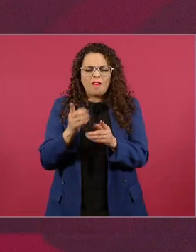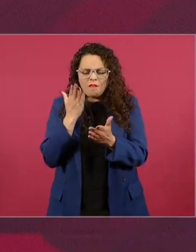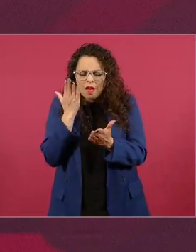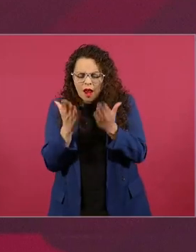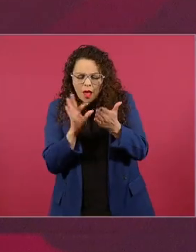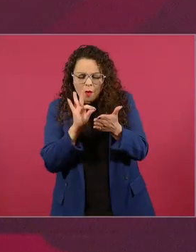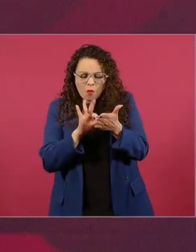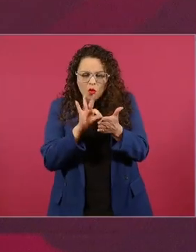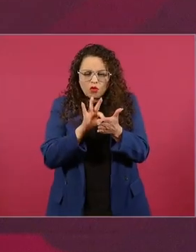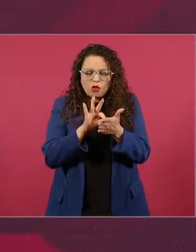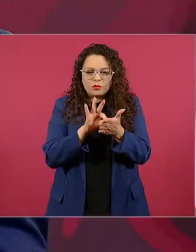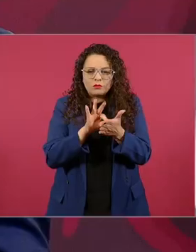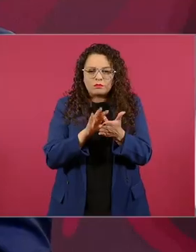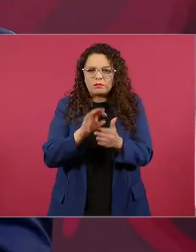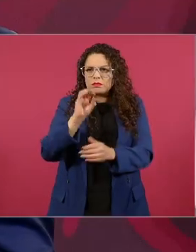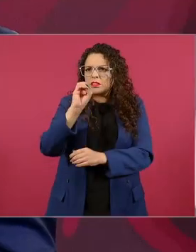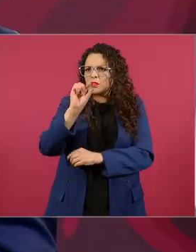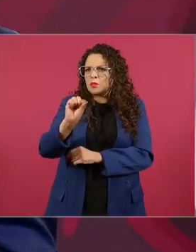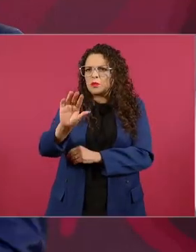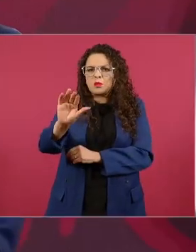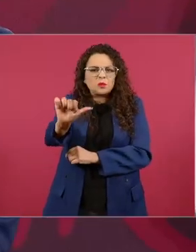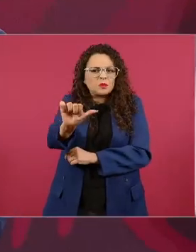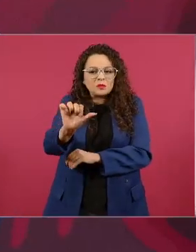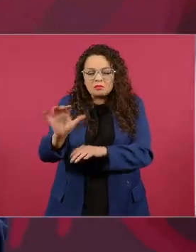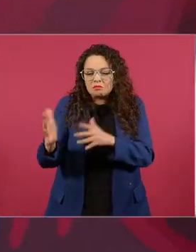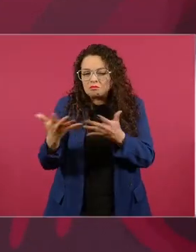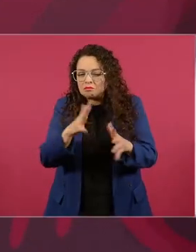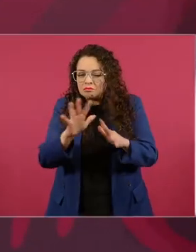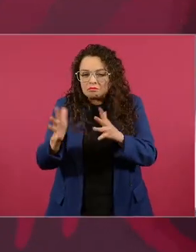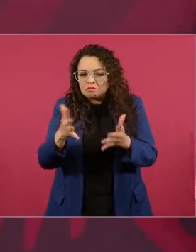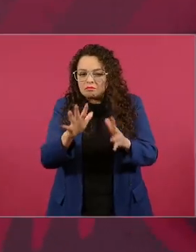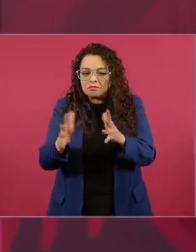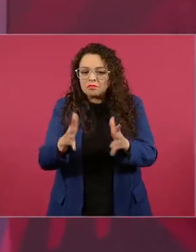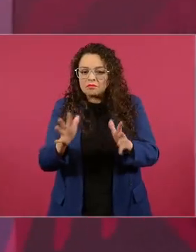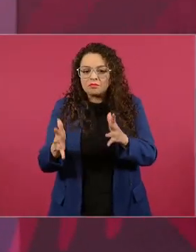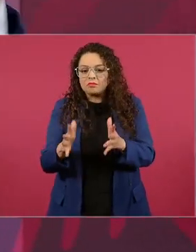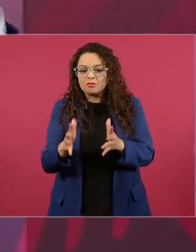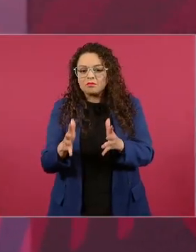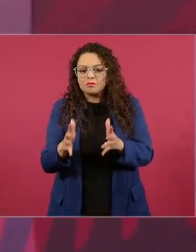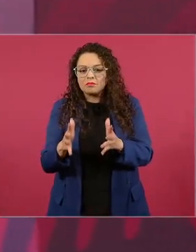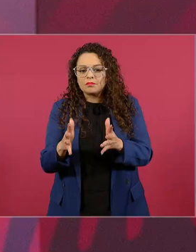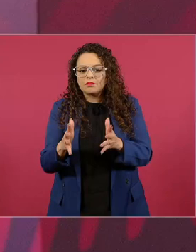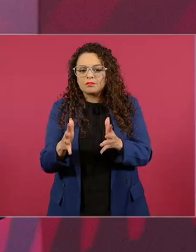0.56 bueno y que